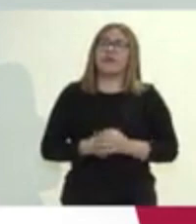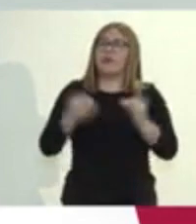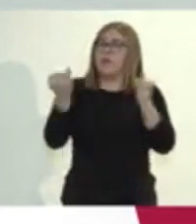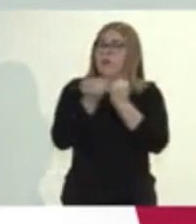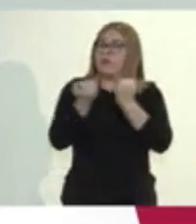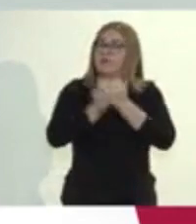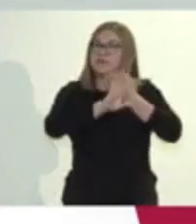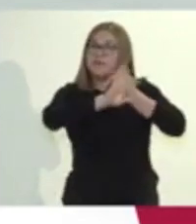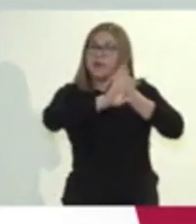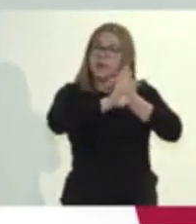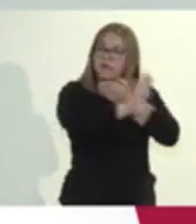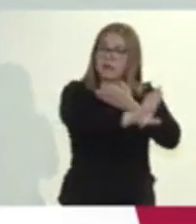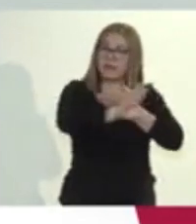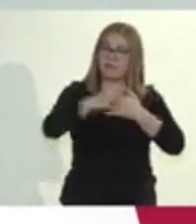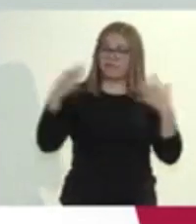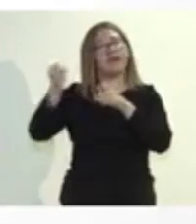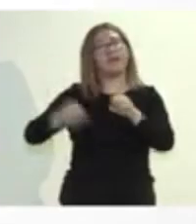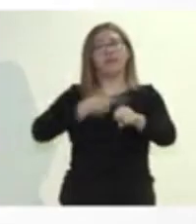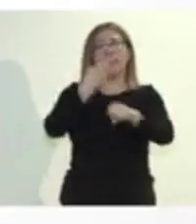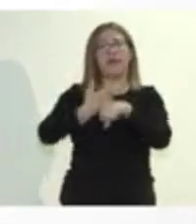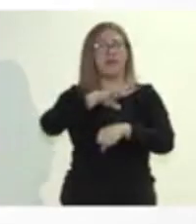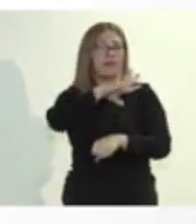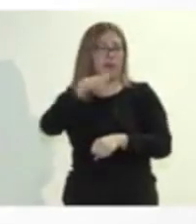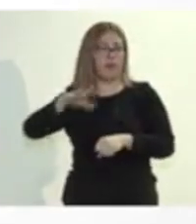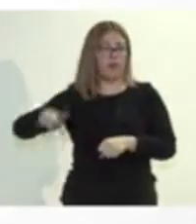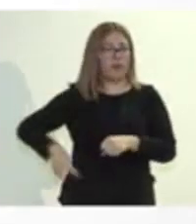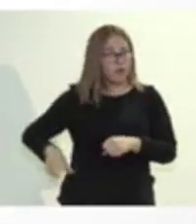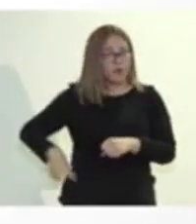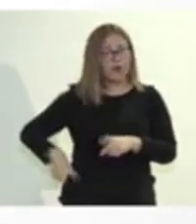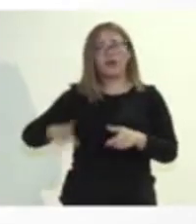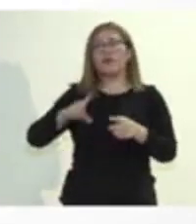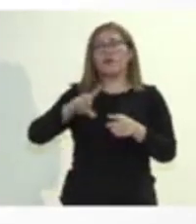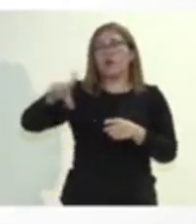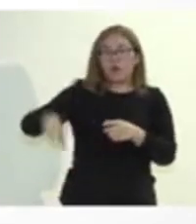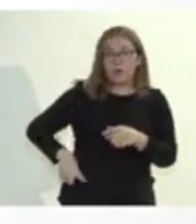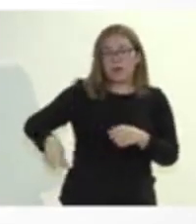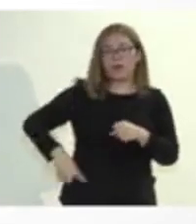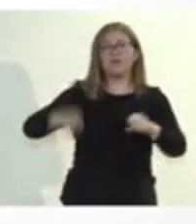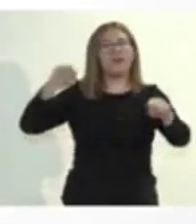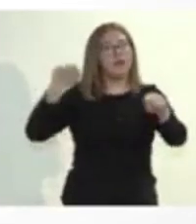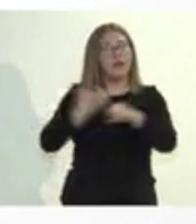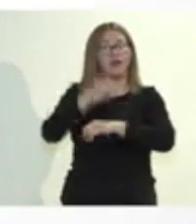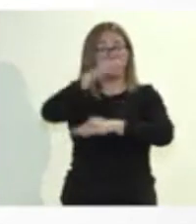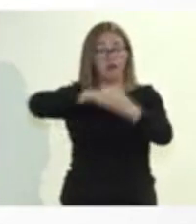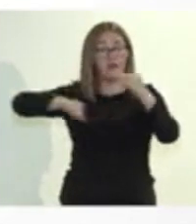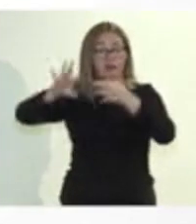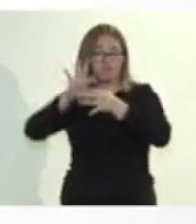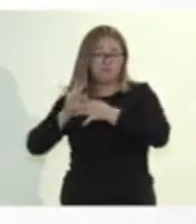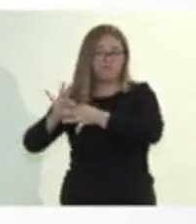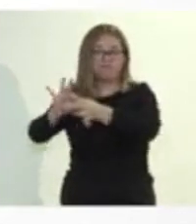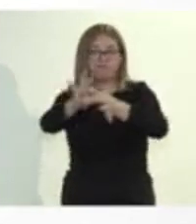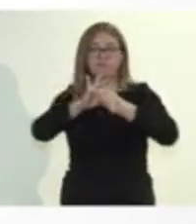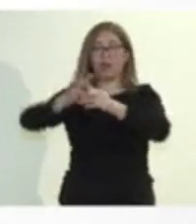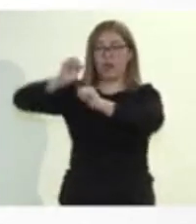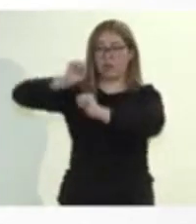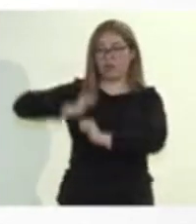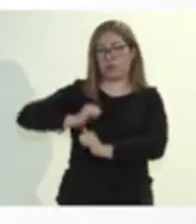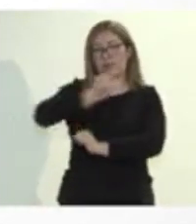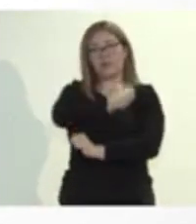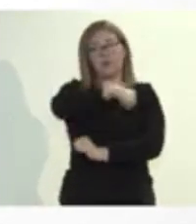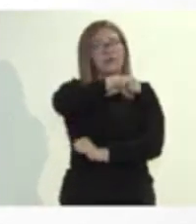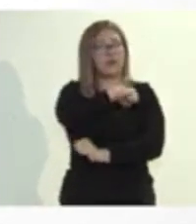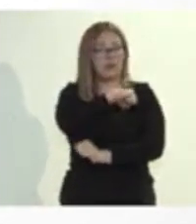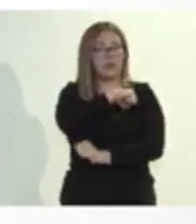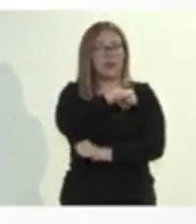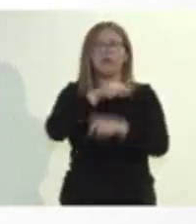máximo la concentración de personas. Advirtió que de no acatar dichas medidas, en San Luis Potosí se podrían registrar